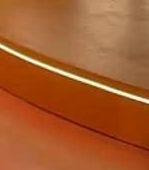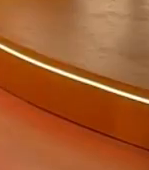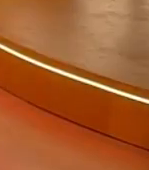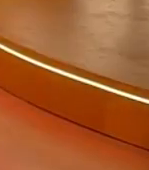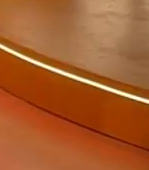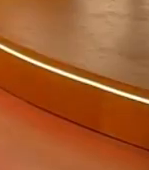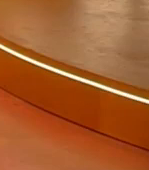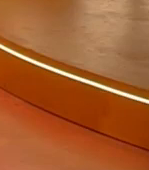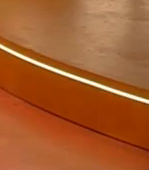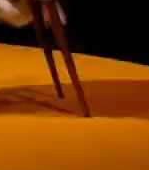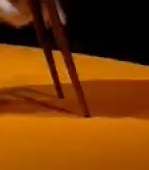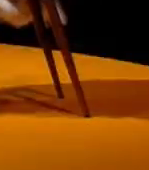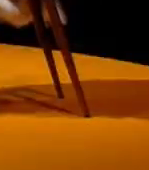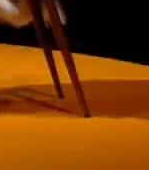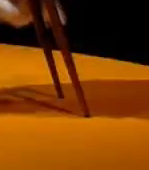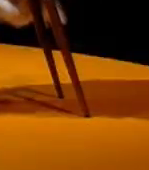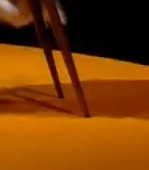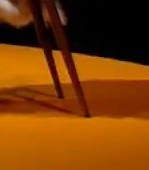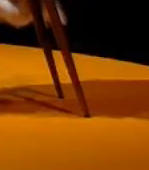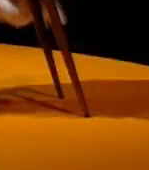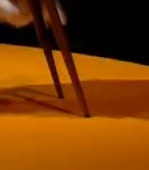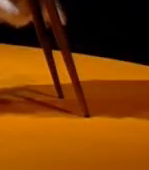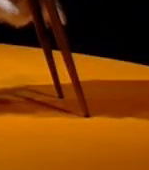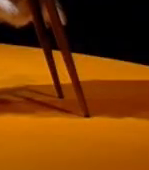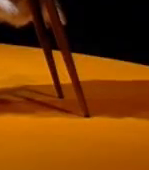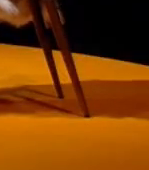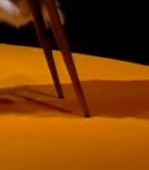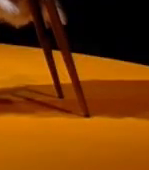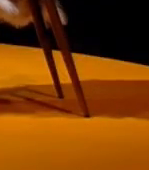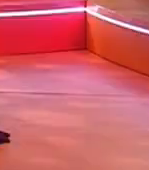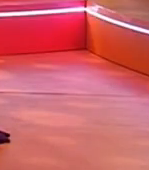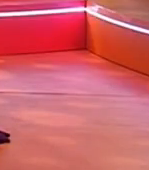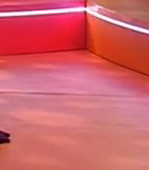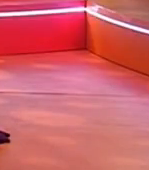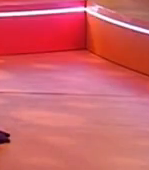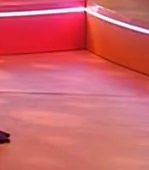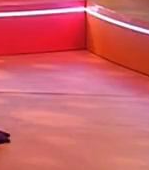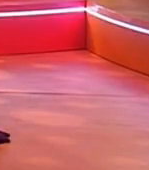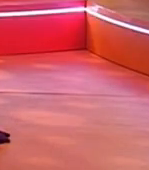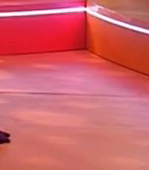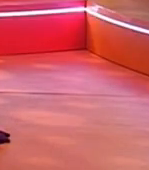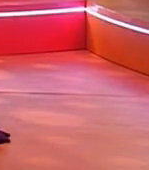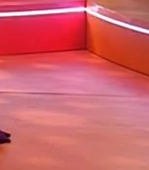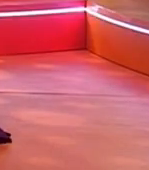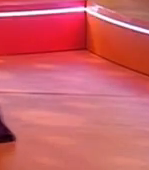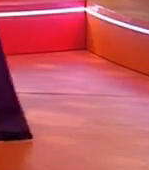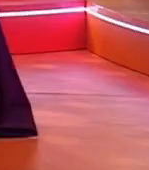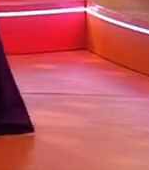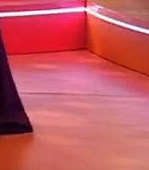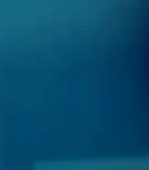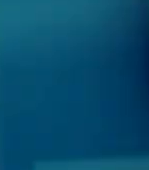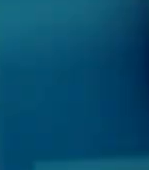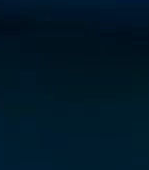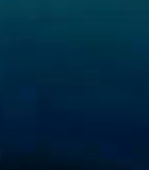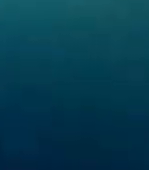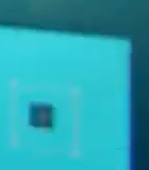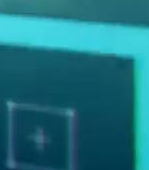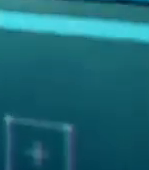Domingos 21 horas y su retransmisión los lunes a las 22.30 horas.